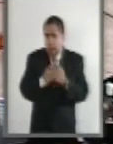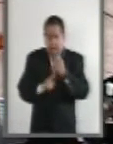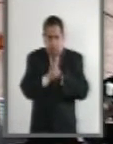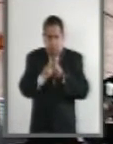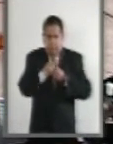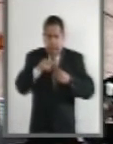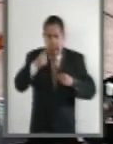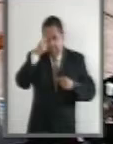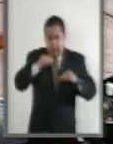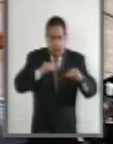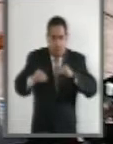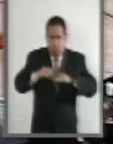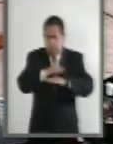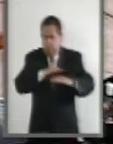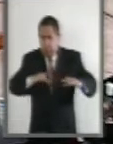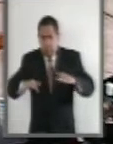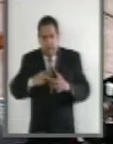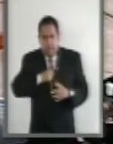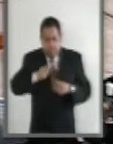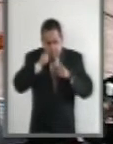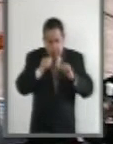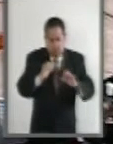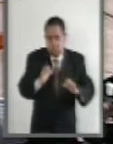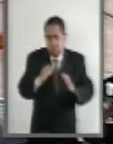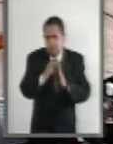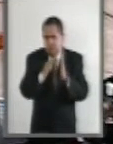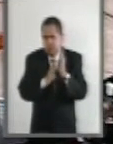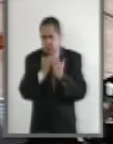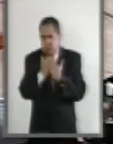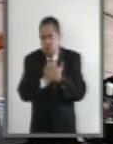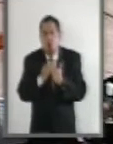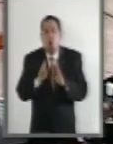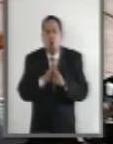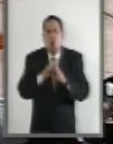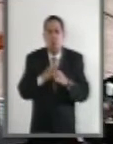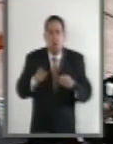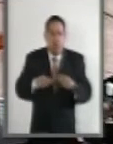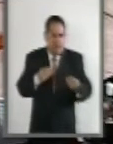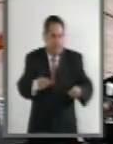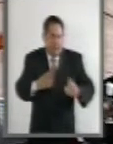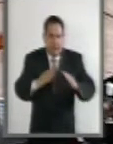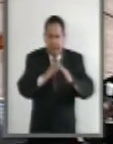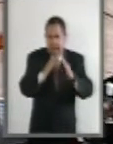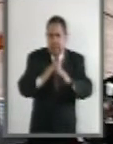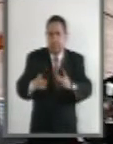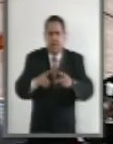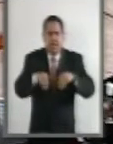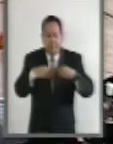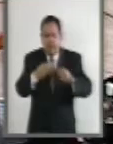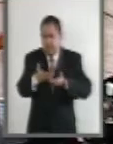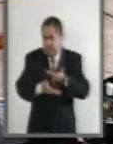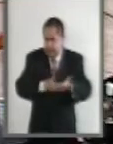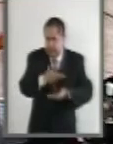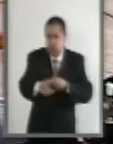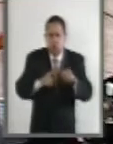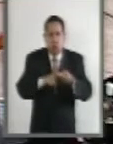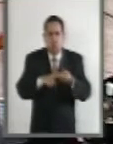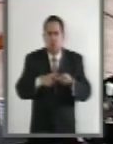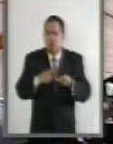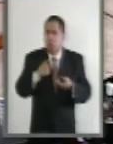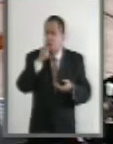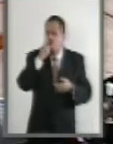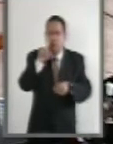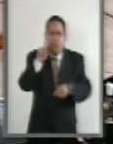de las ciudades en relación a la provisión de vivienda, servicios urbanos e infraestructura.